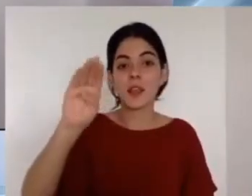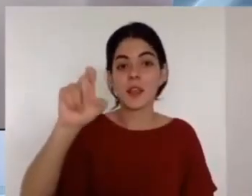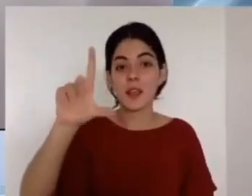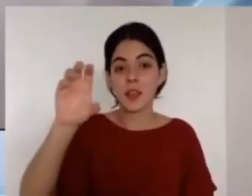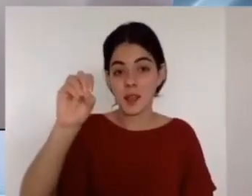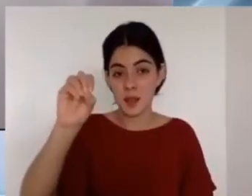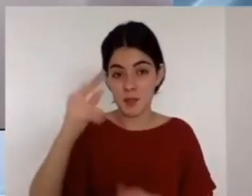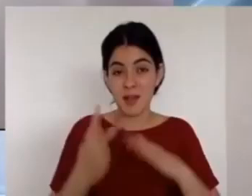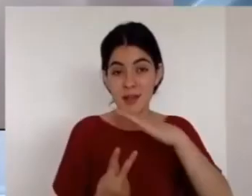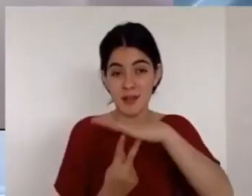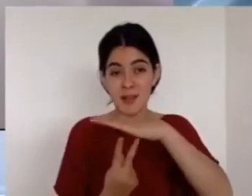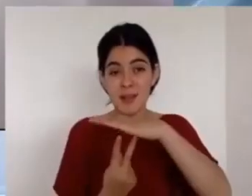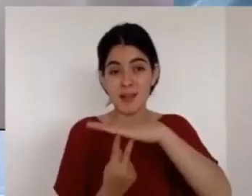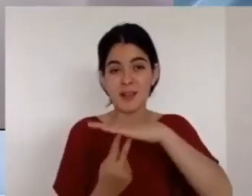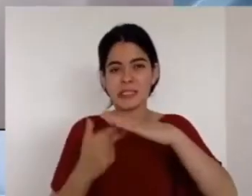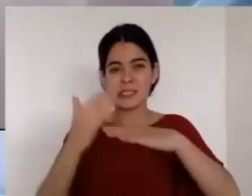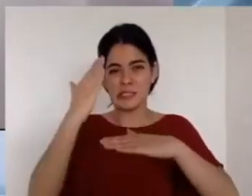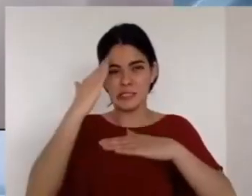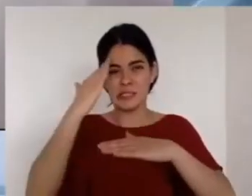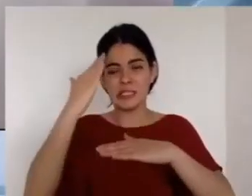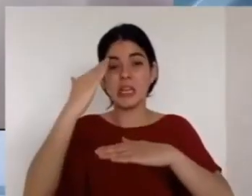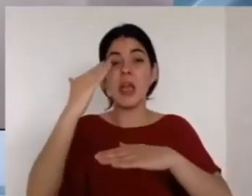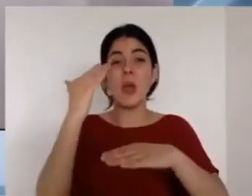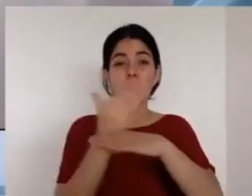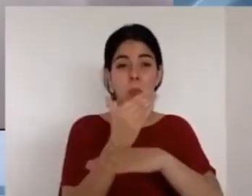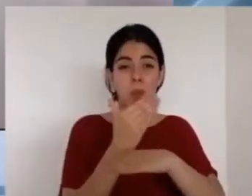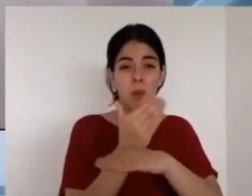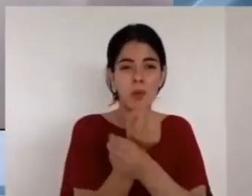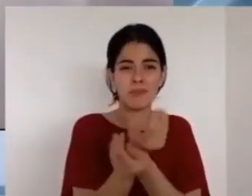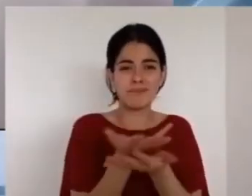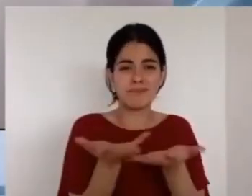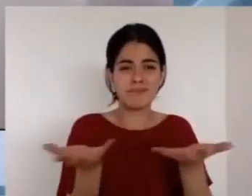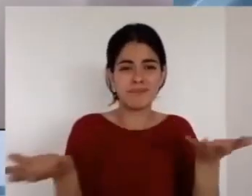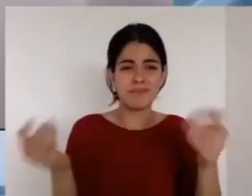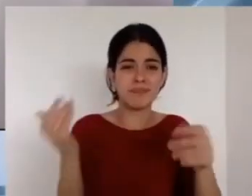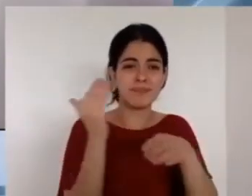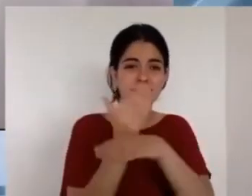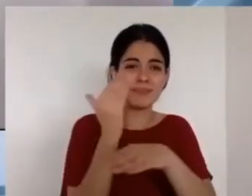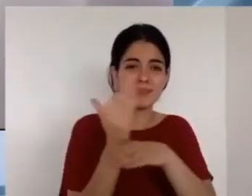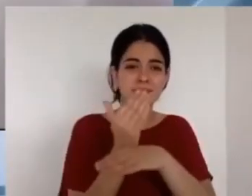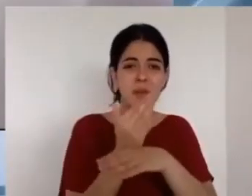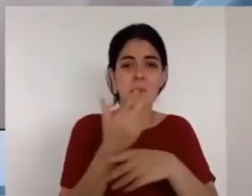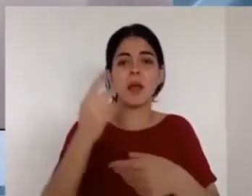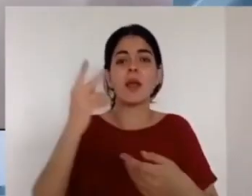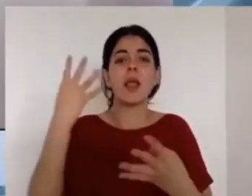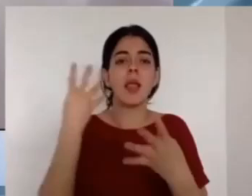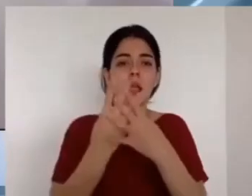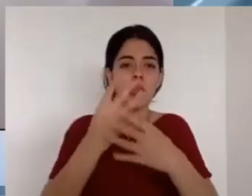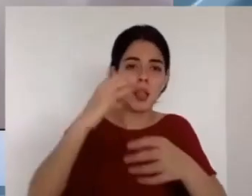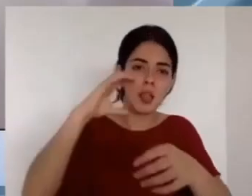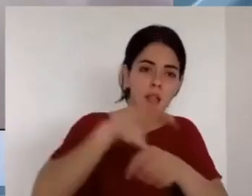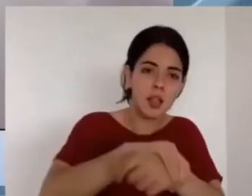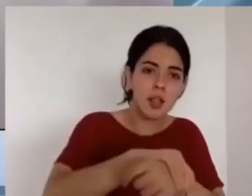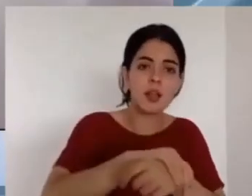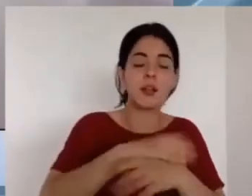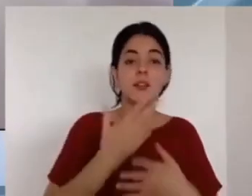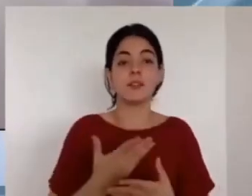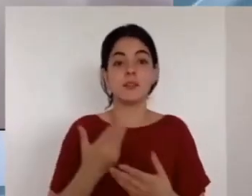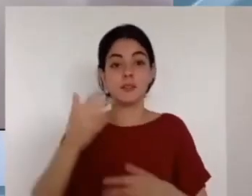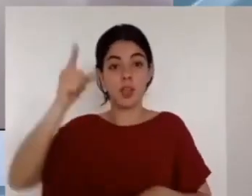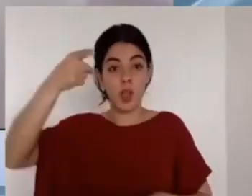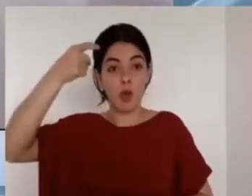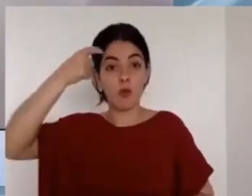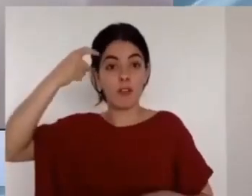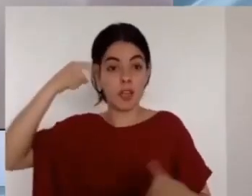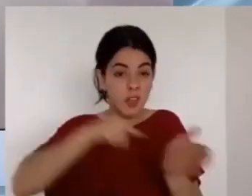azotes peligros en la ciudad peligros entre los hermanos bueno tantas